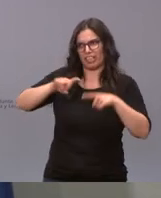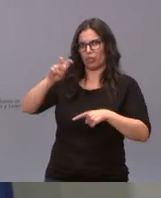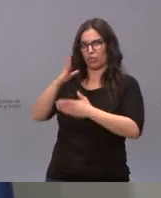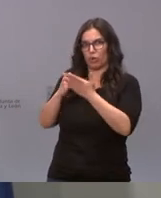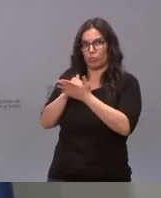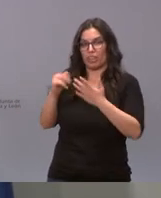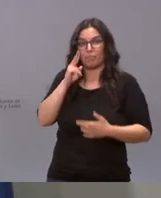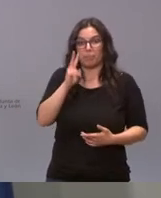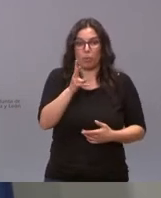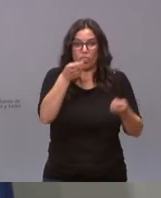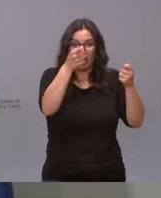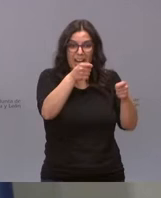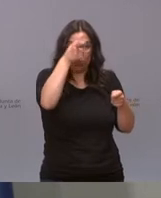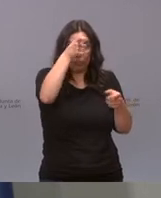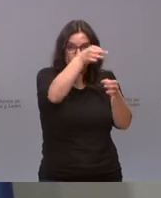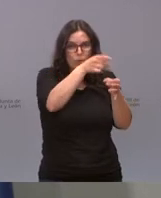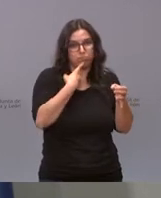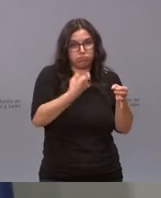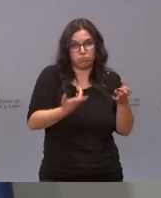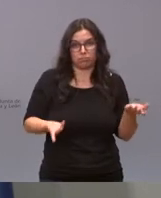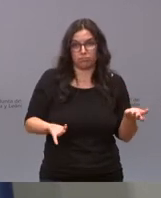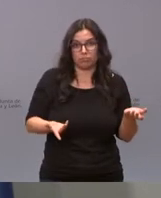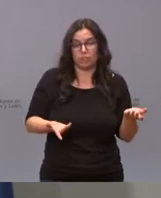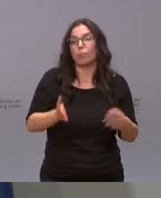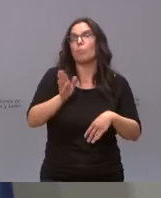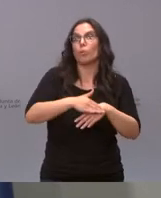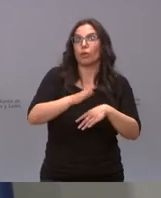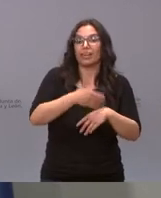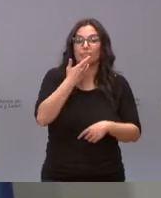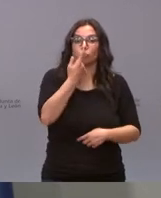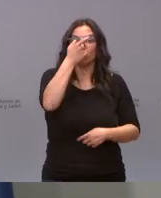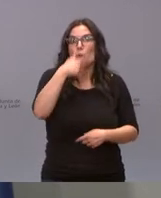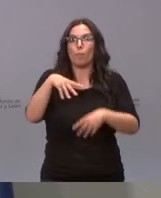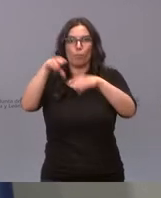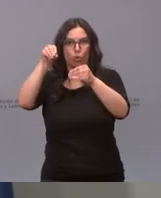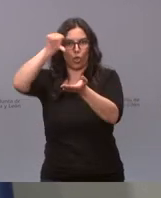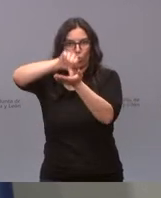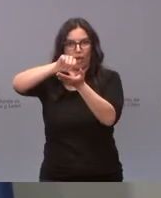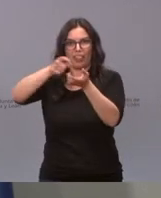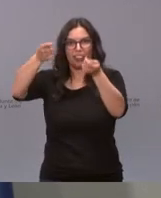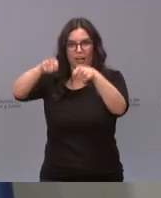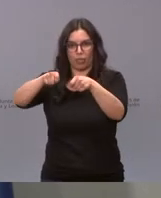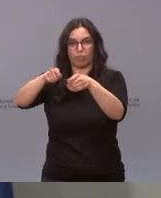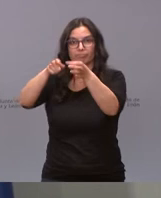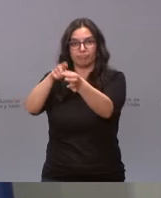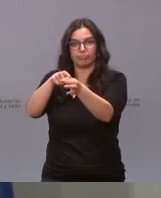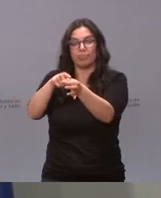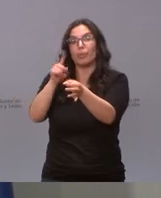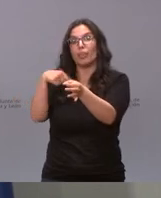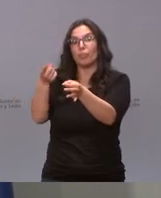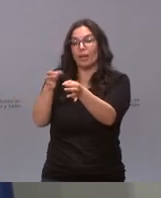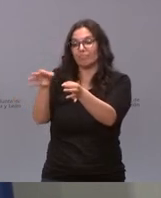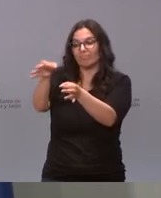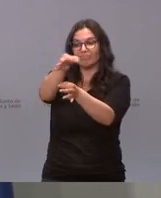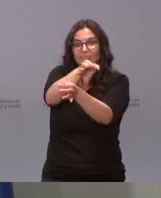altamente dificultoso ¿por qué? porque cuando tú cierras Burgos por ejemplo que nos pasó resulta que hay no sé cuántos municipios